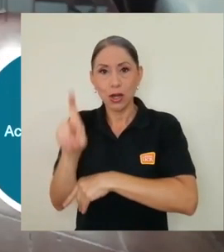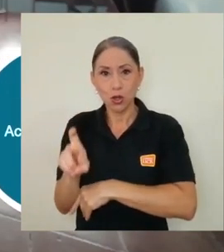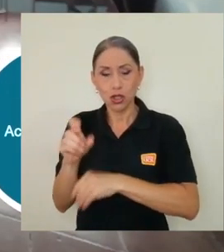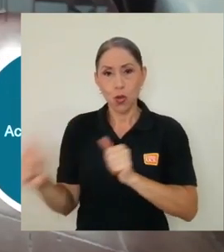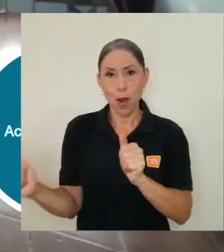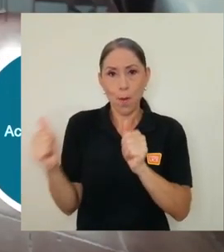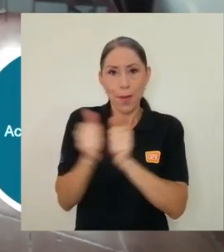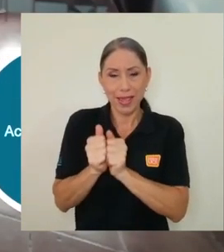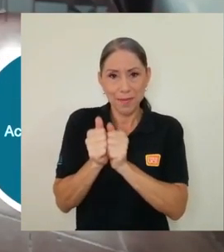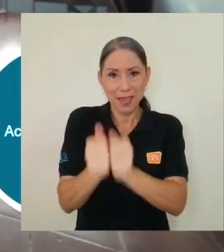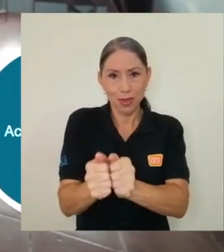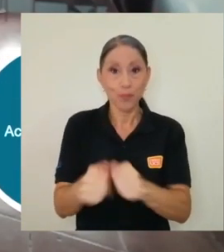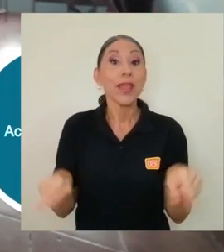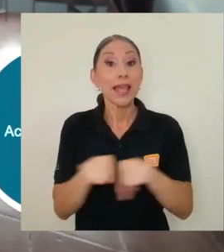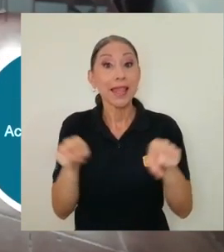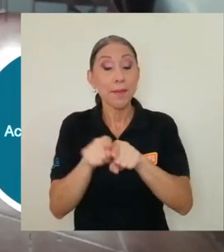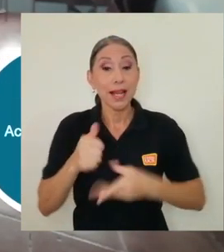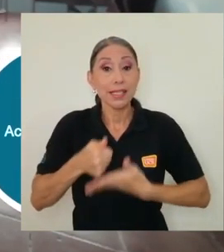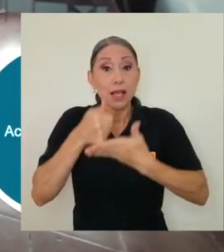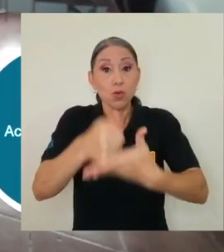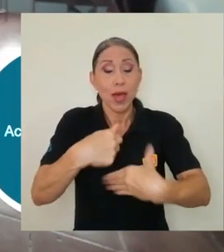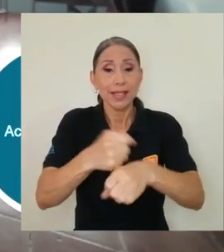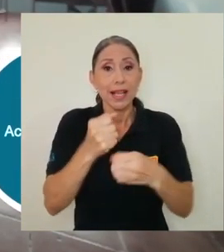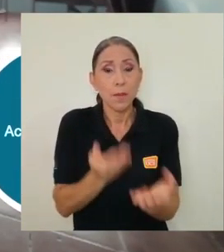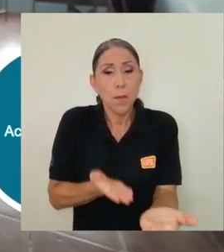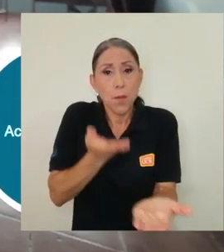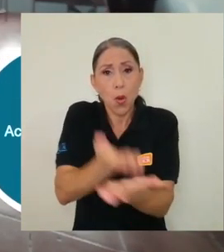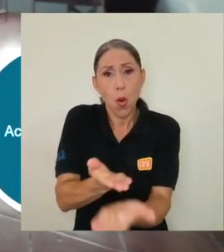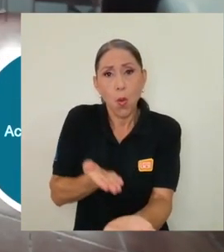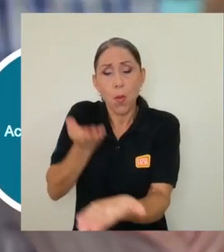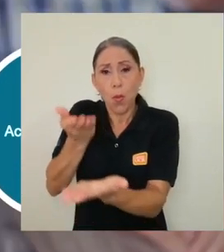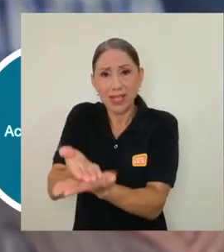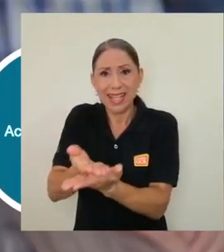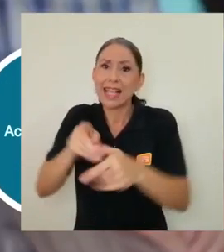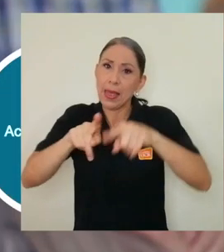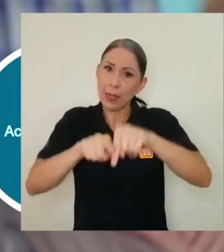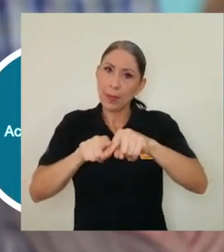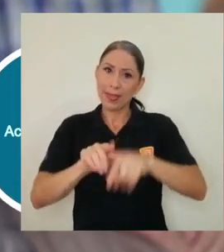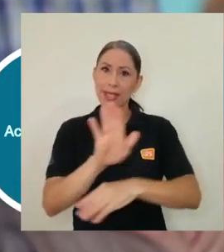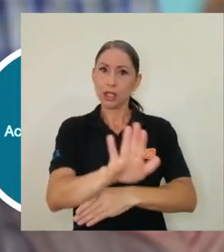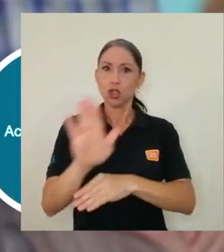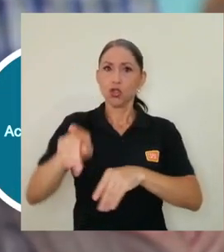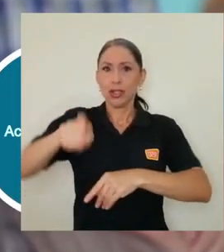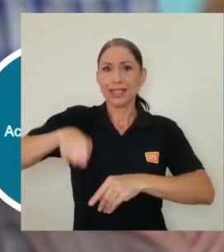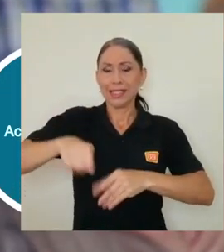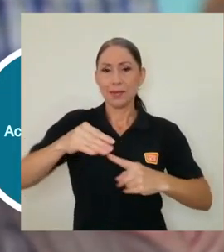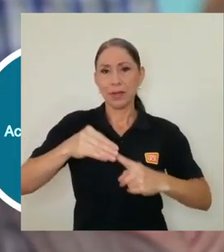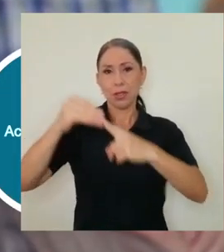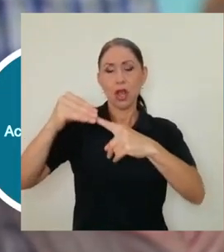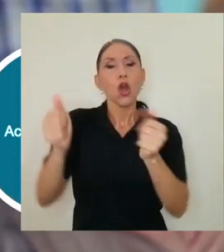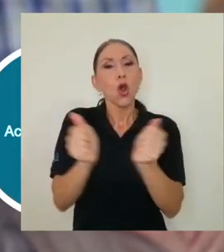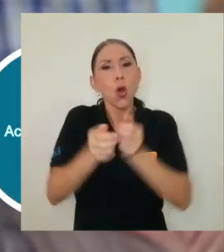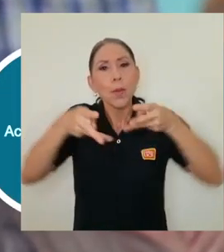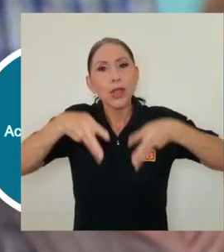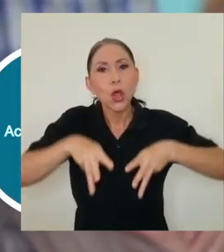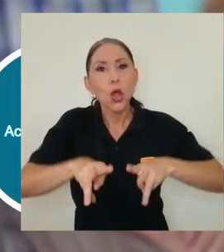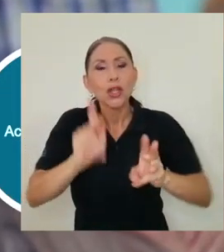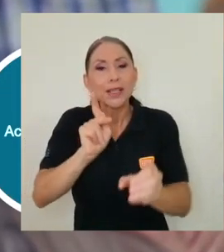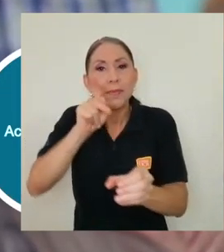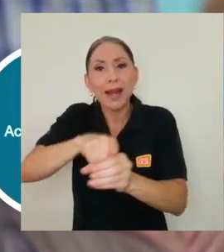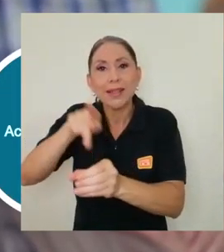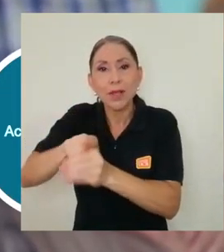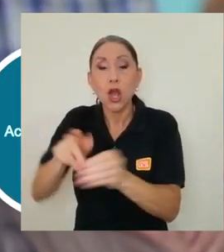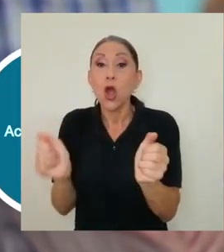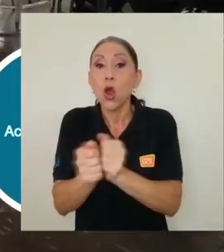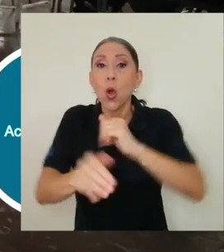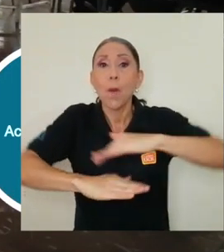acompañamiento. Además, les ayuda a elaborar propuestas según sus necesidades particulares por medio de metodologías participativas y